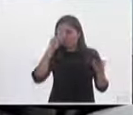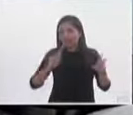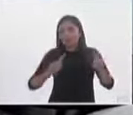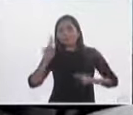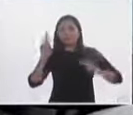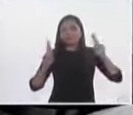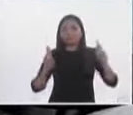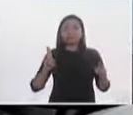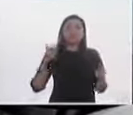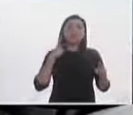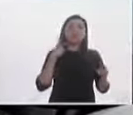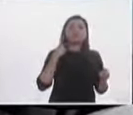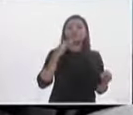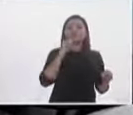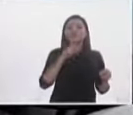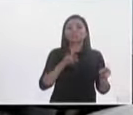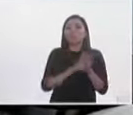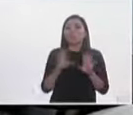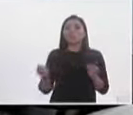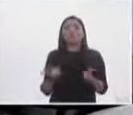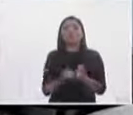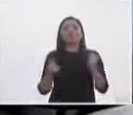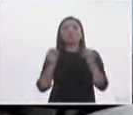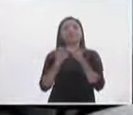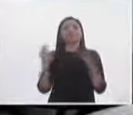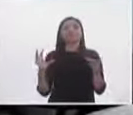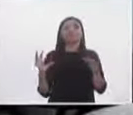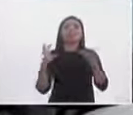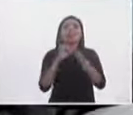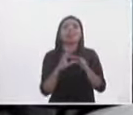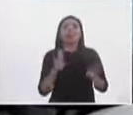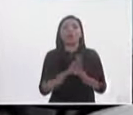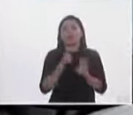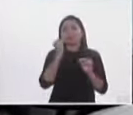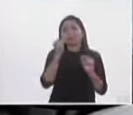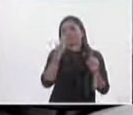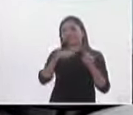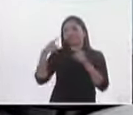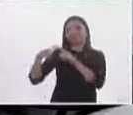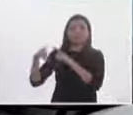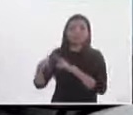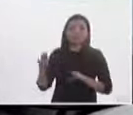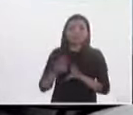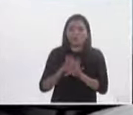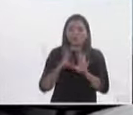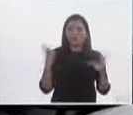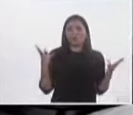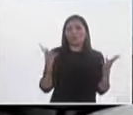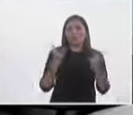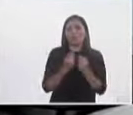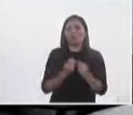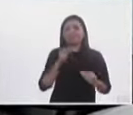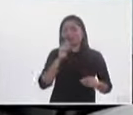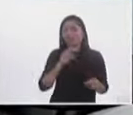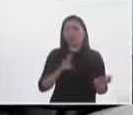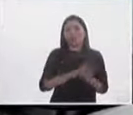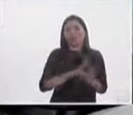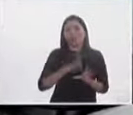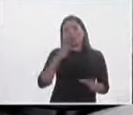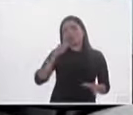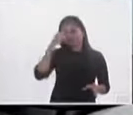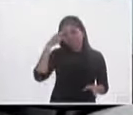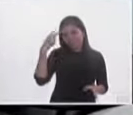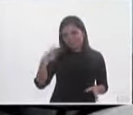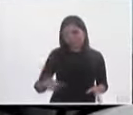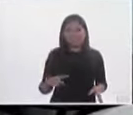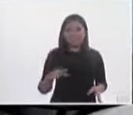política que conjuguen la representación de los intereses muy diversos de una sociedad plural como es la mexicana la